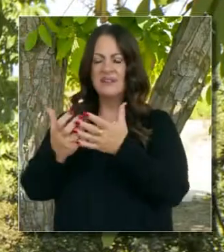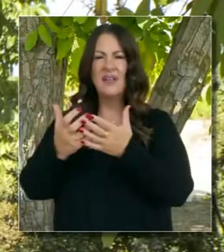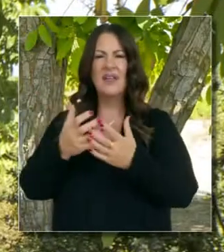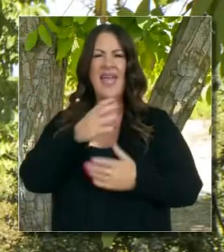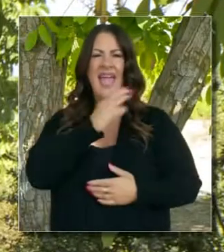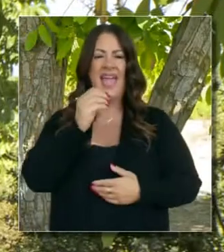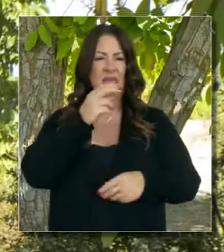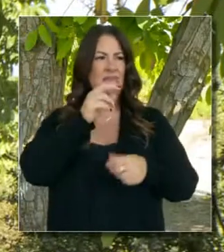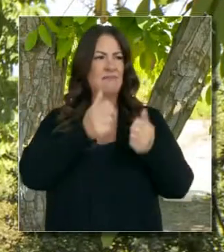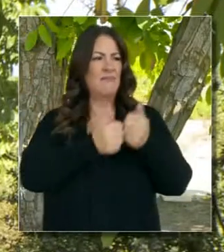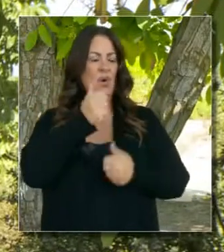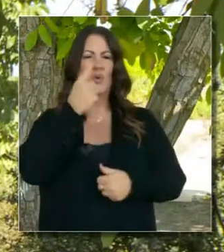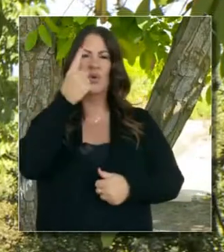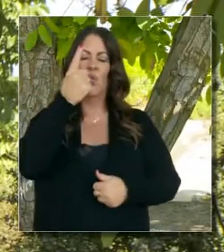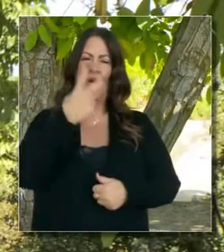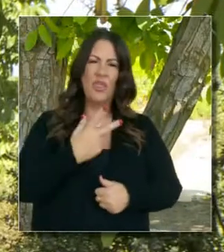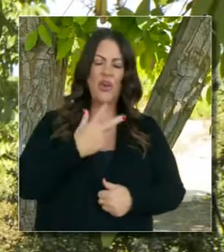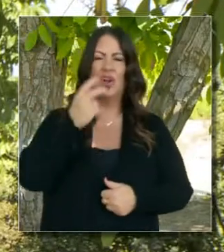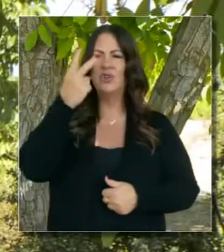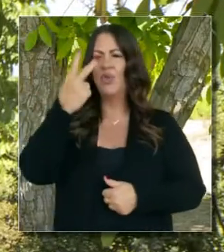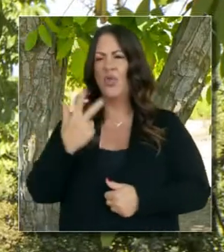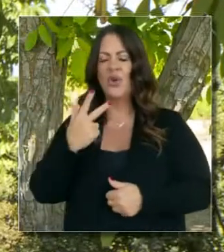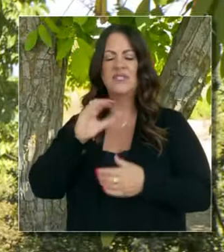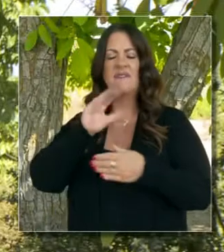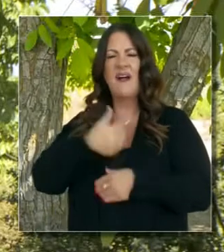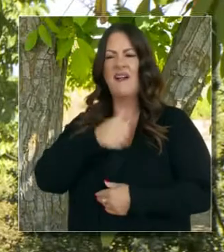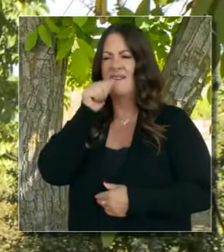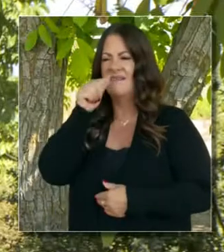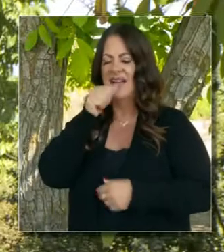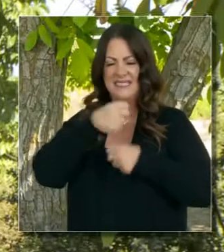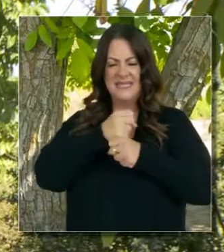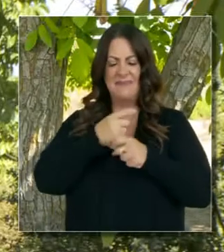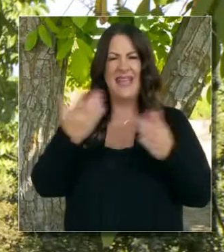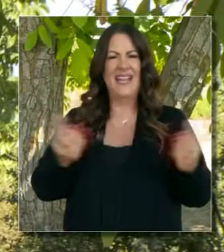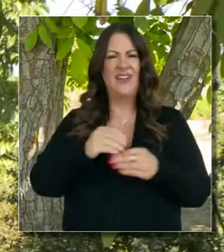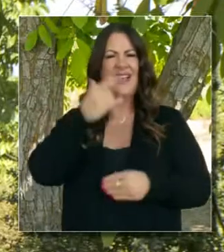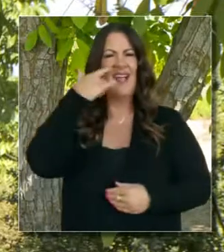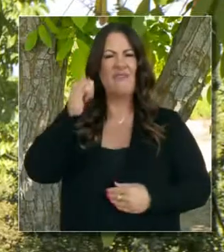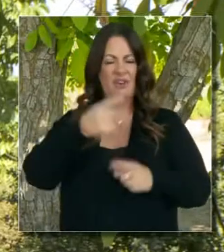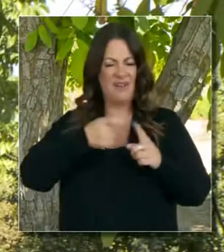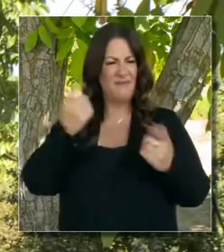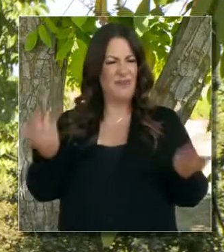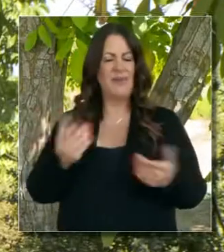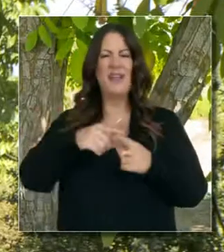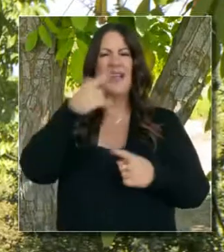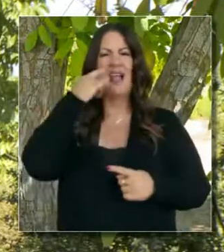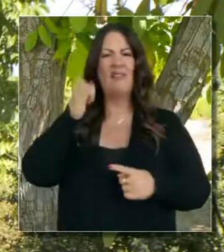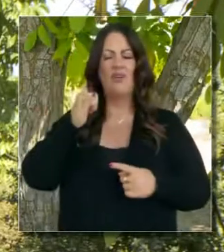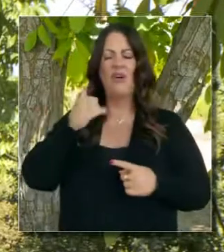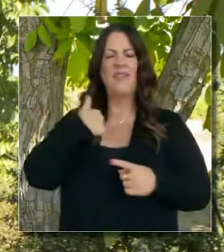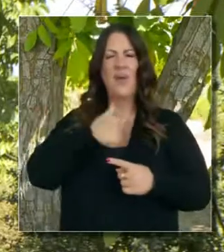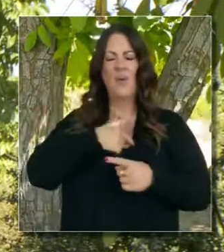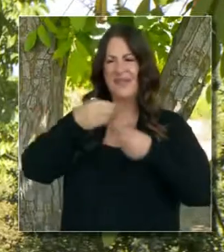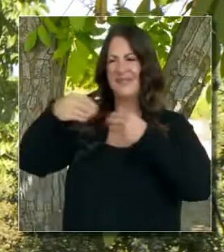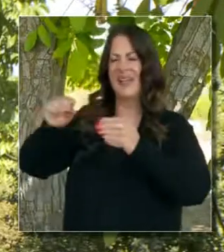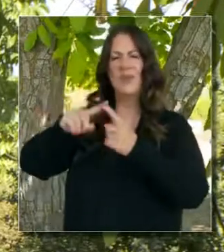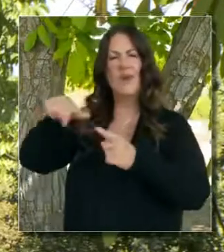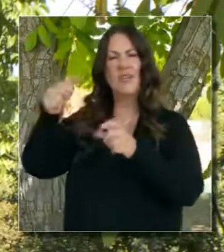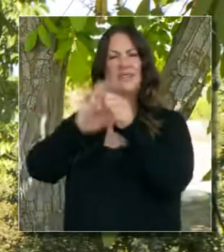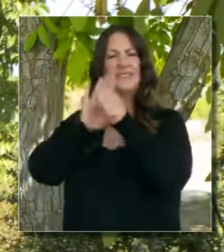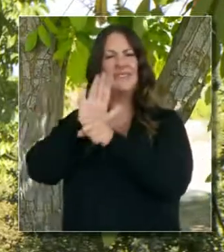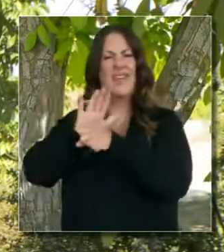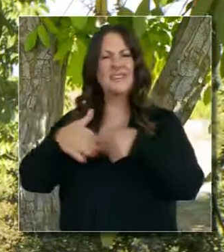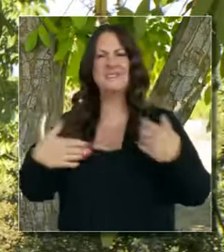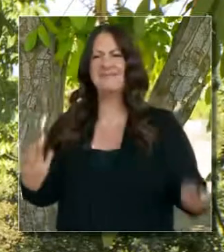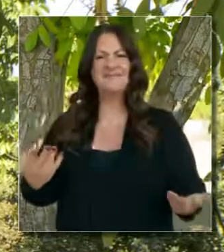resto del país. Dos tercios de las verduras y vegetación y otra vegetación que vemos aquí en la